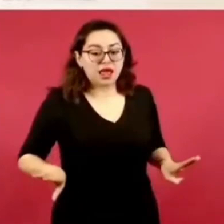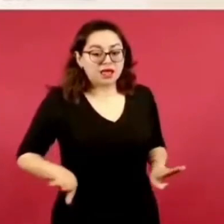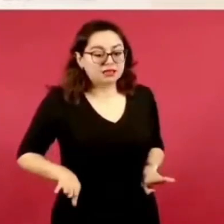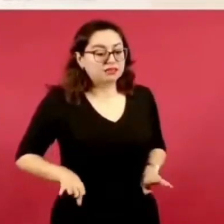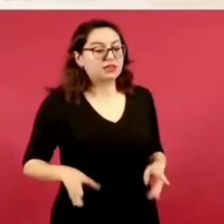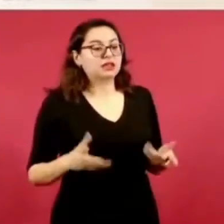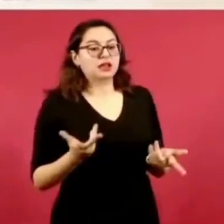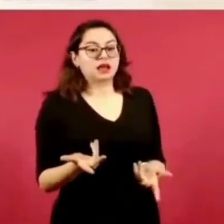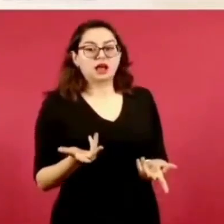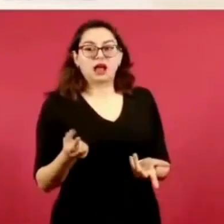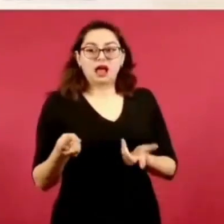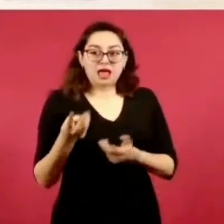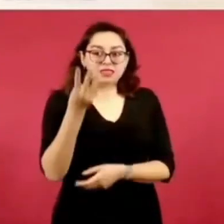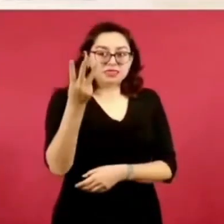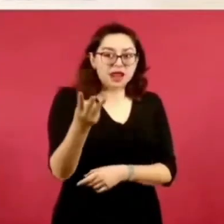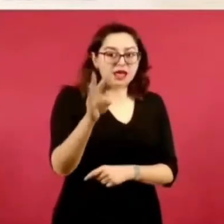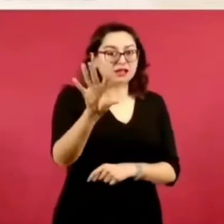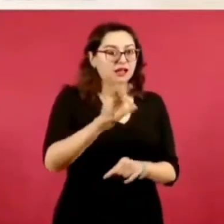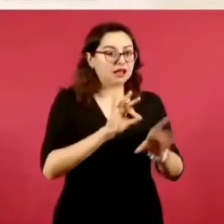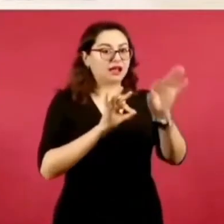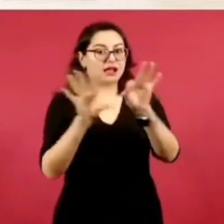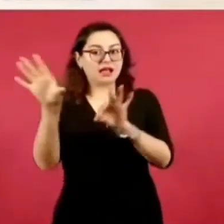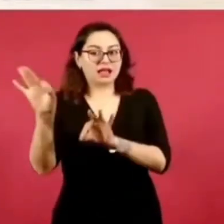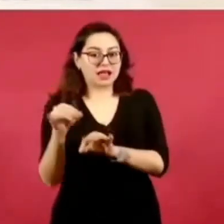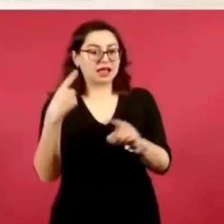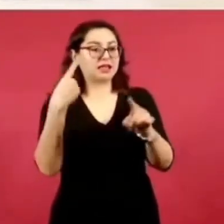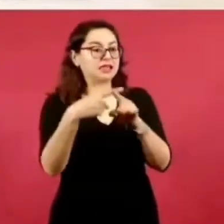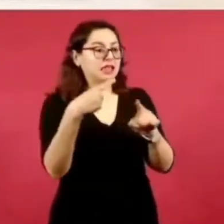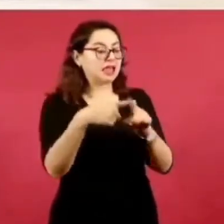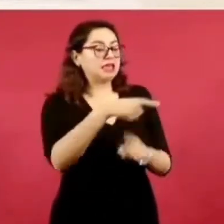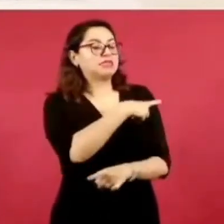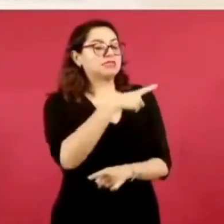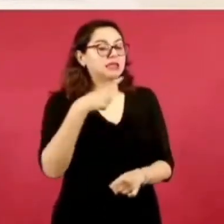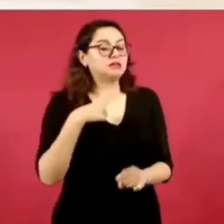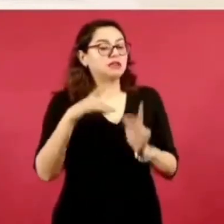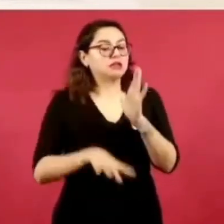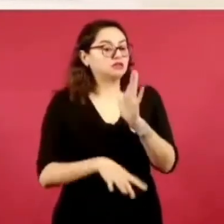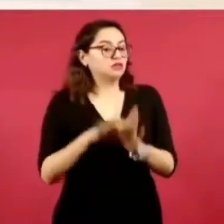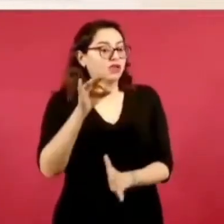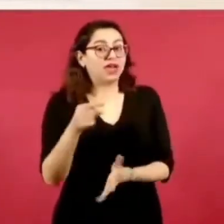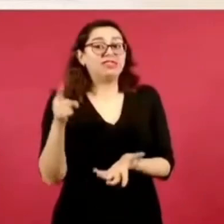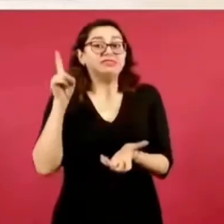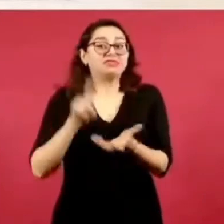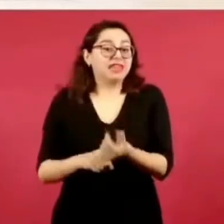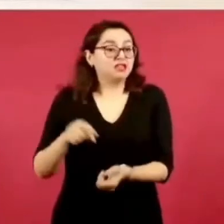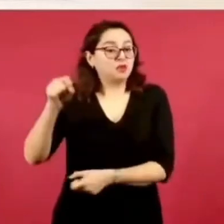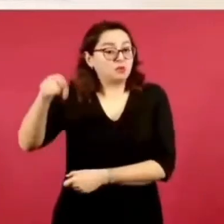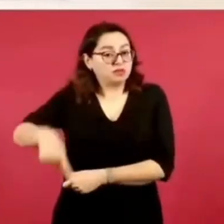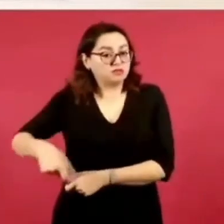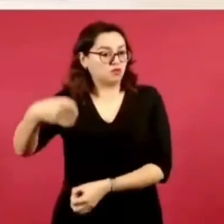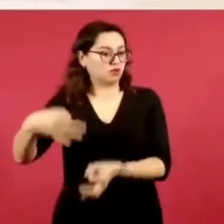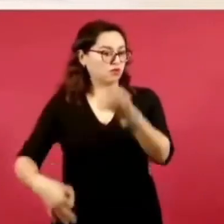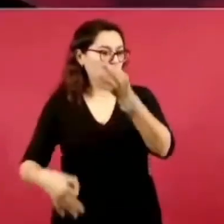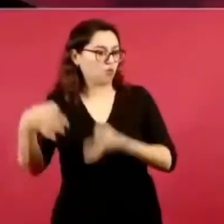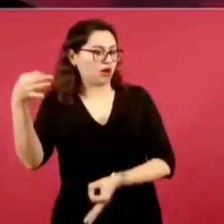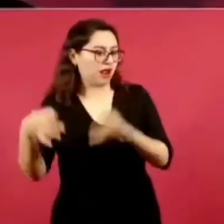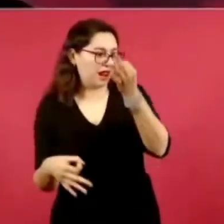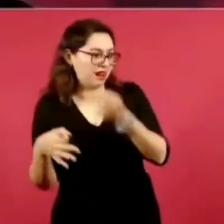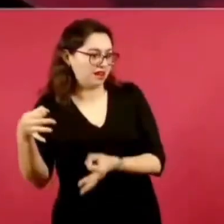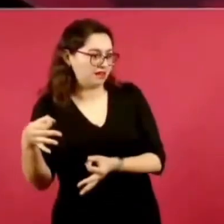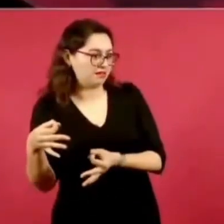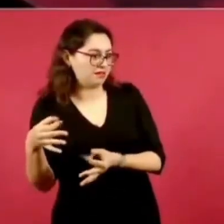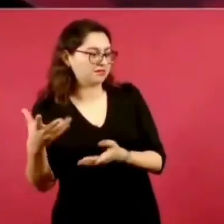Tribunal Superior de Justicia lo eligieran entre todos los